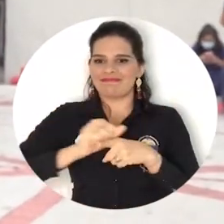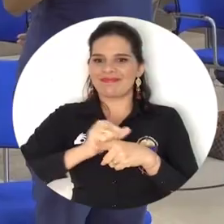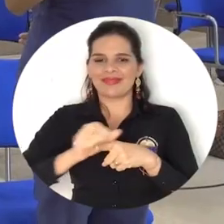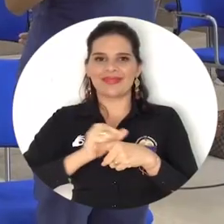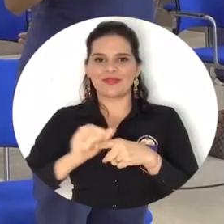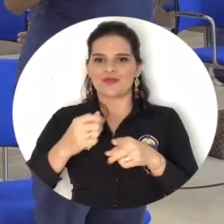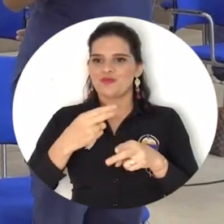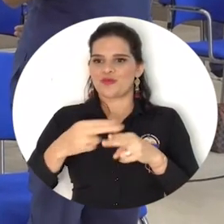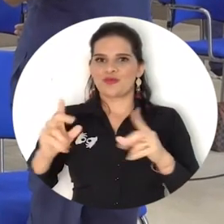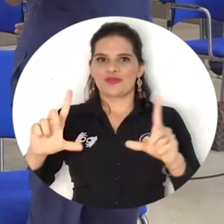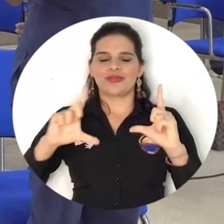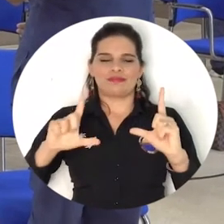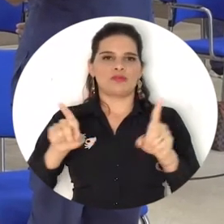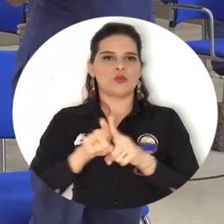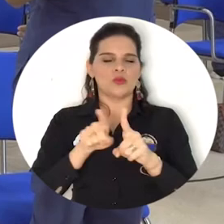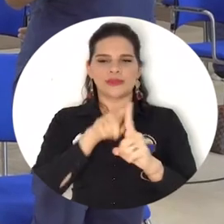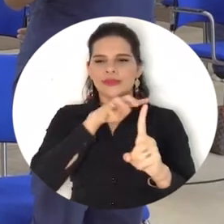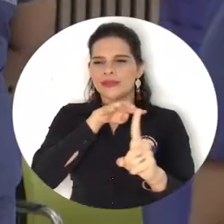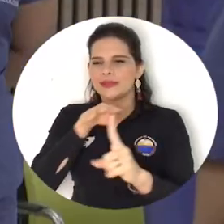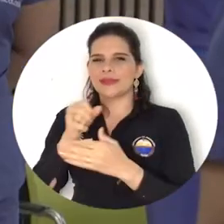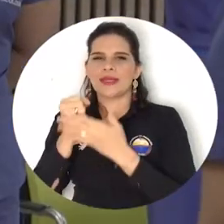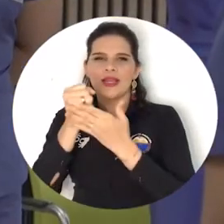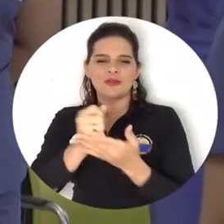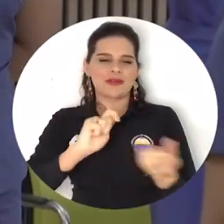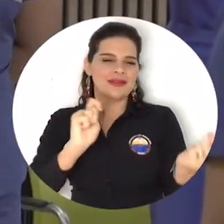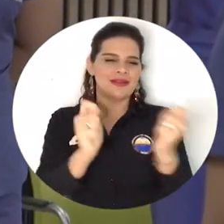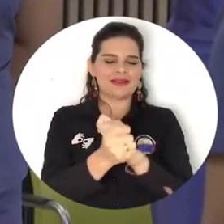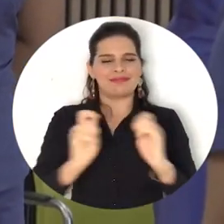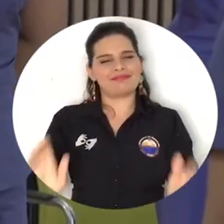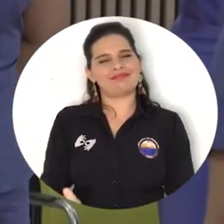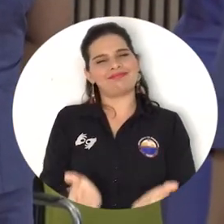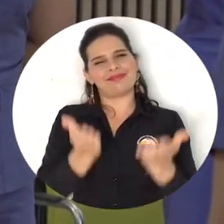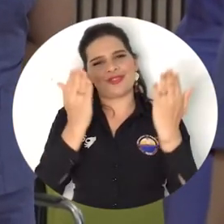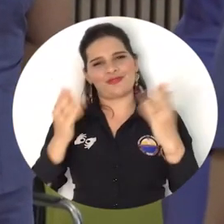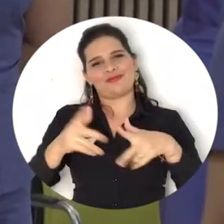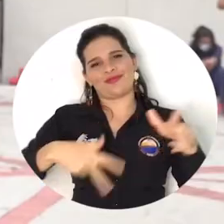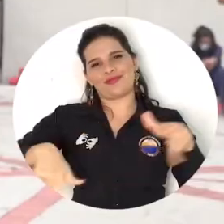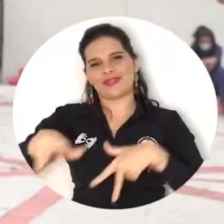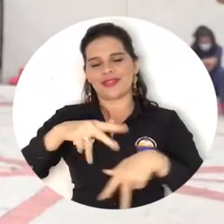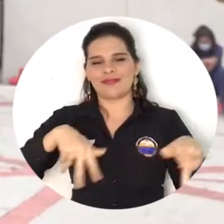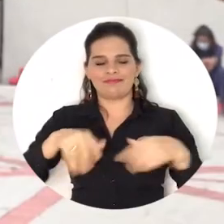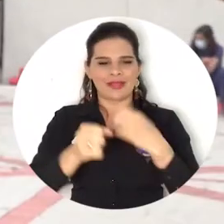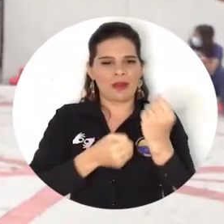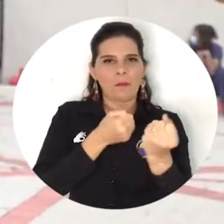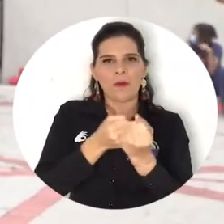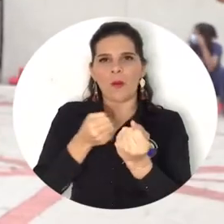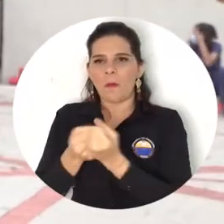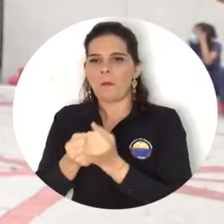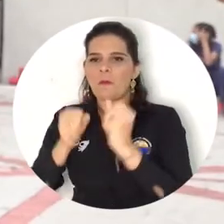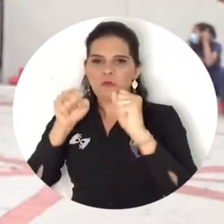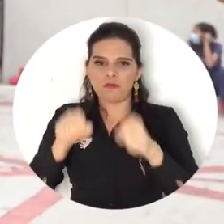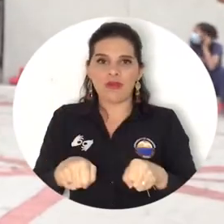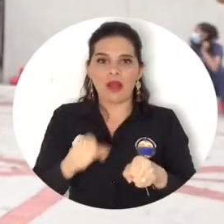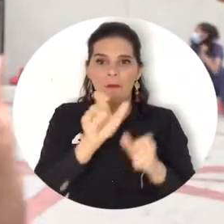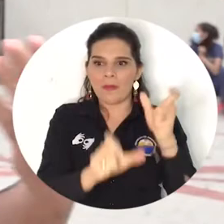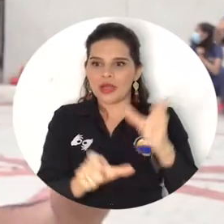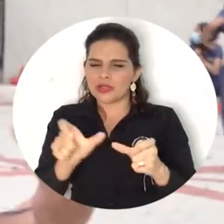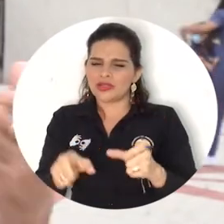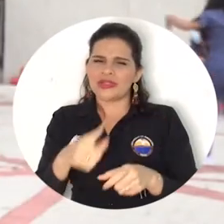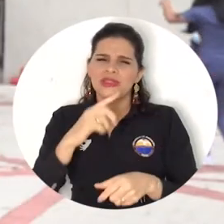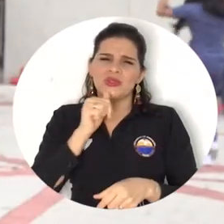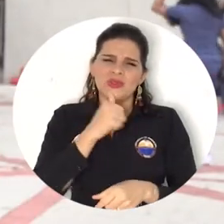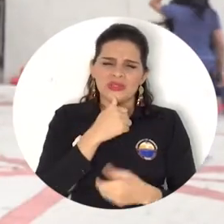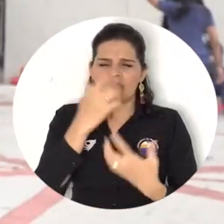esos agentes de cambio para poder servirle y mejorar ese tejido social, poder ser capaces de ayudar a las personas que han pasado